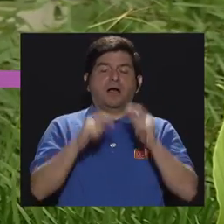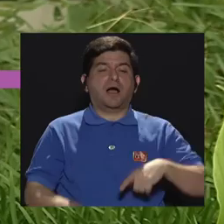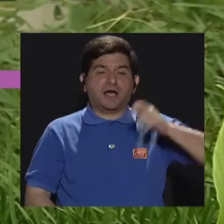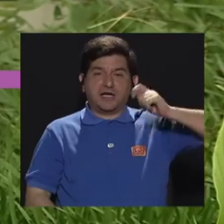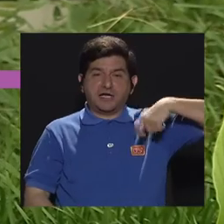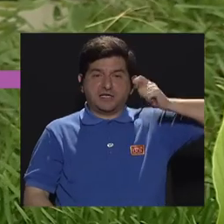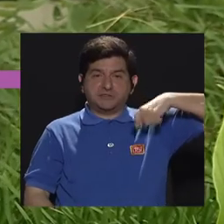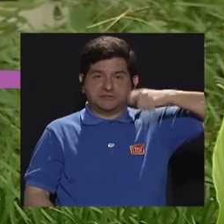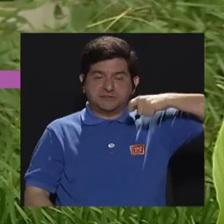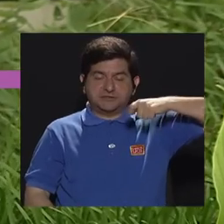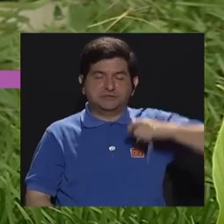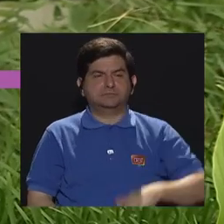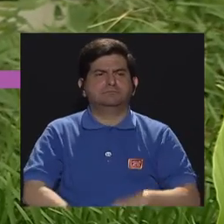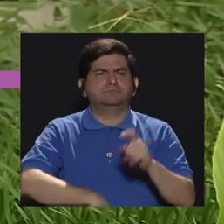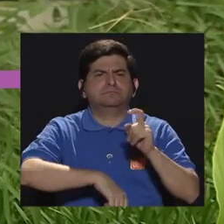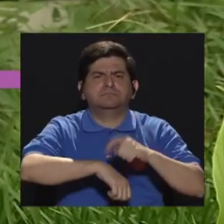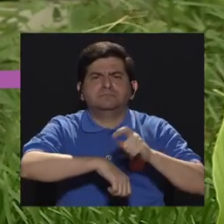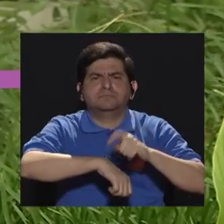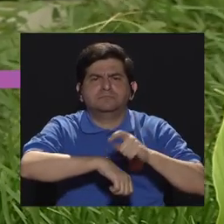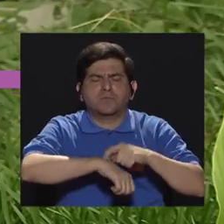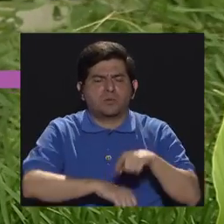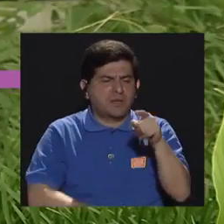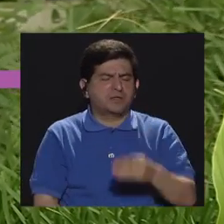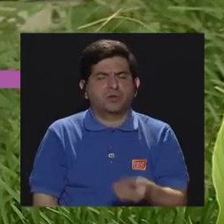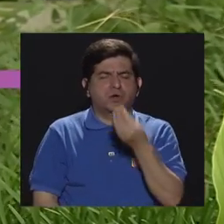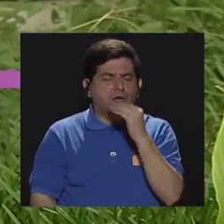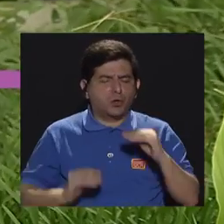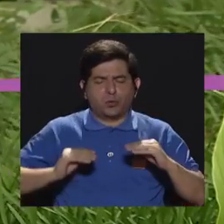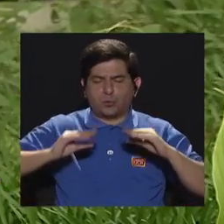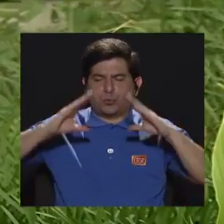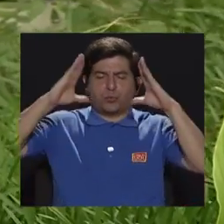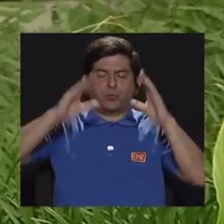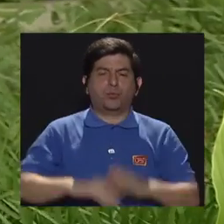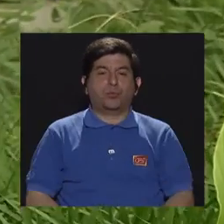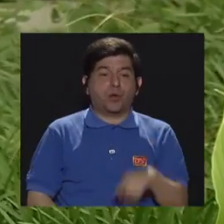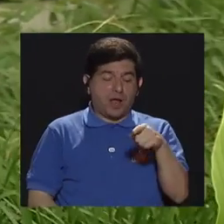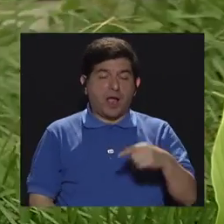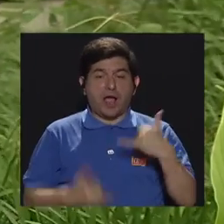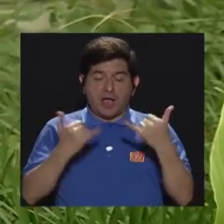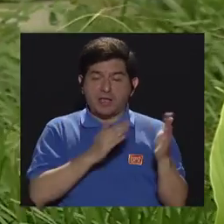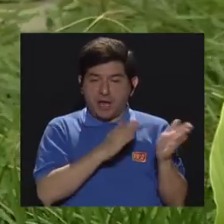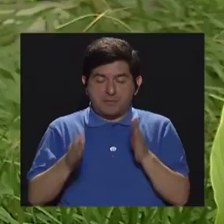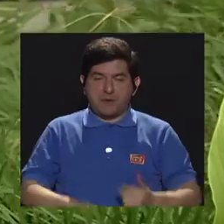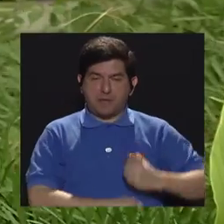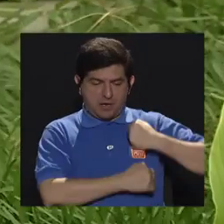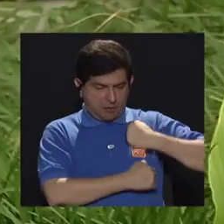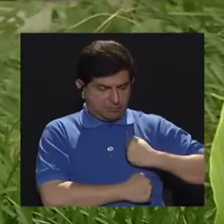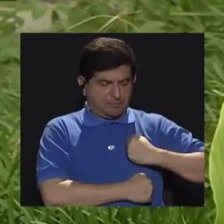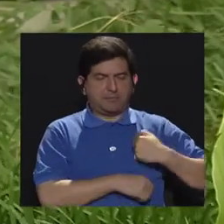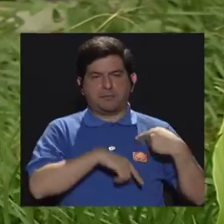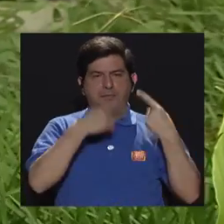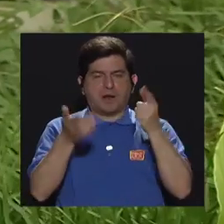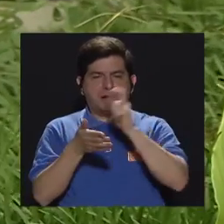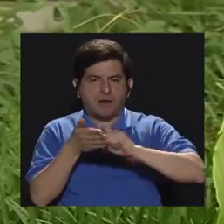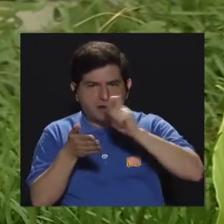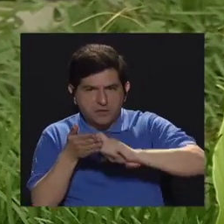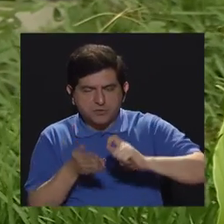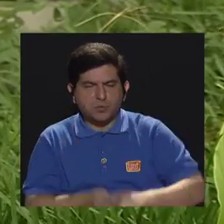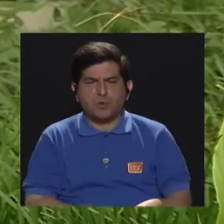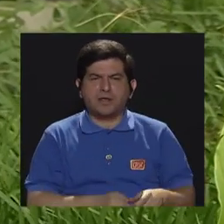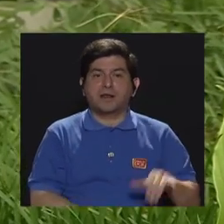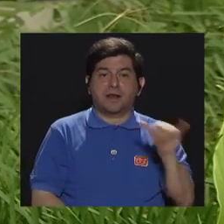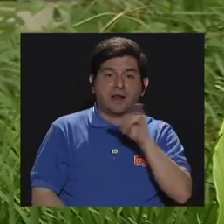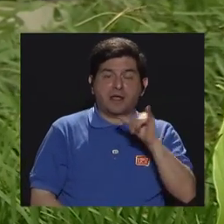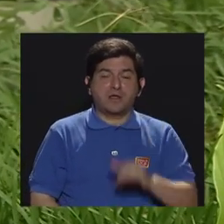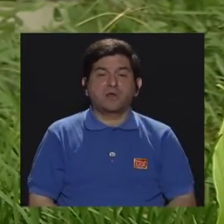cepilla los dientes? ¿En qué momento va a desayunar? ¿En qué momento alista su bulto para ir a la escuela? Tienen que irle